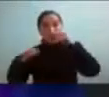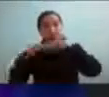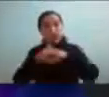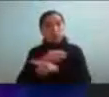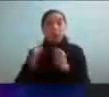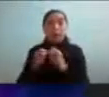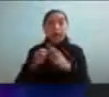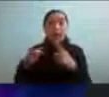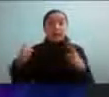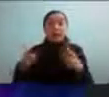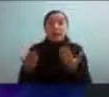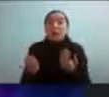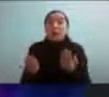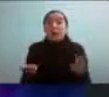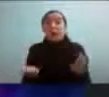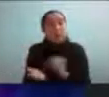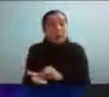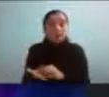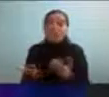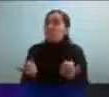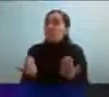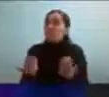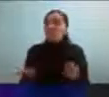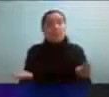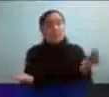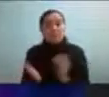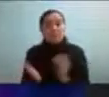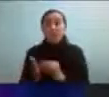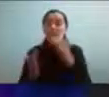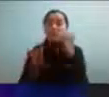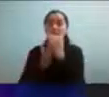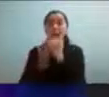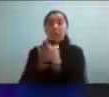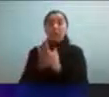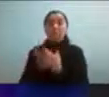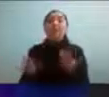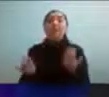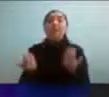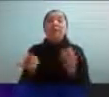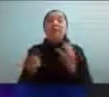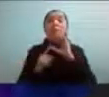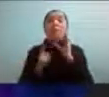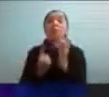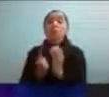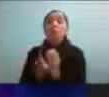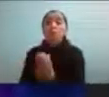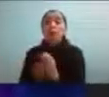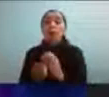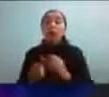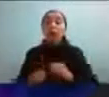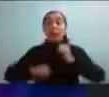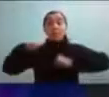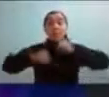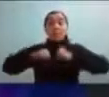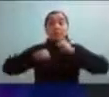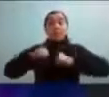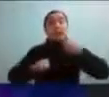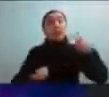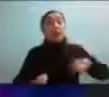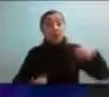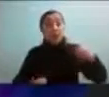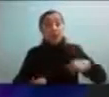pero necesitamos muchos más ¿sí? o sea muchos más programas y también necesitamos o sea una cultura empresarial que empiece a valorar también